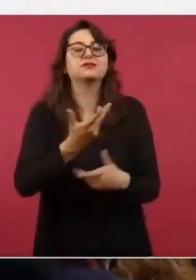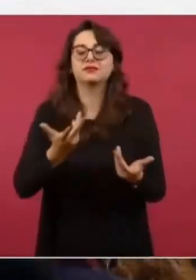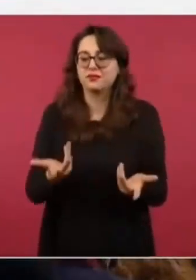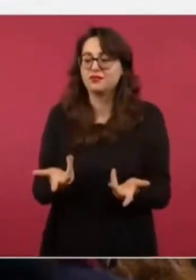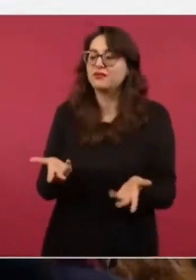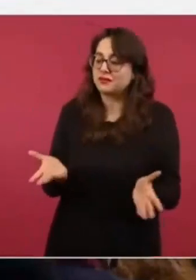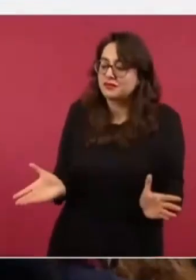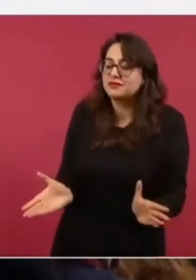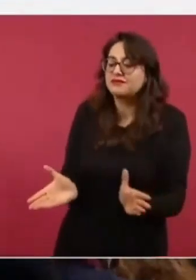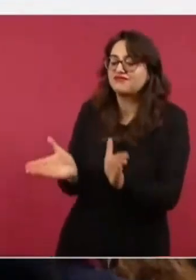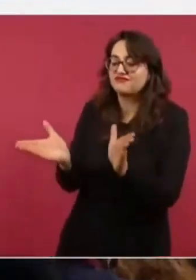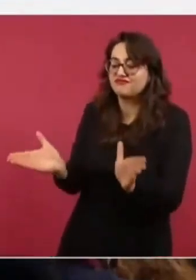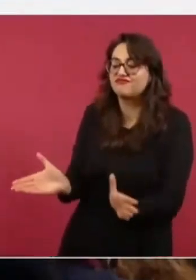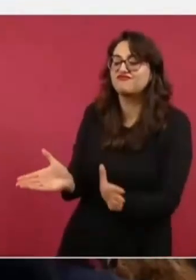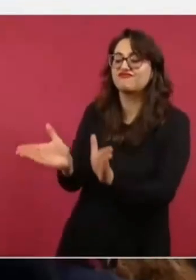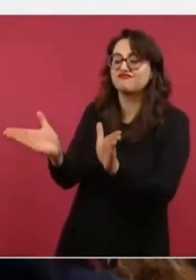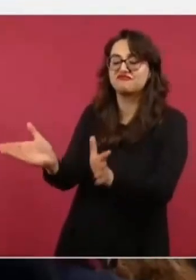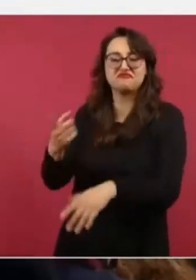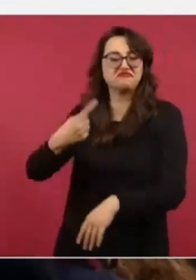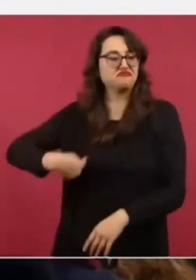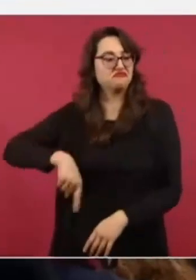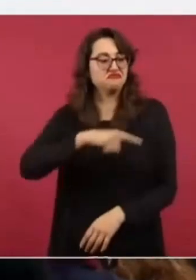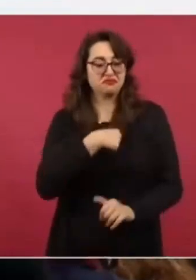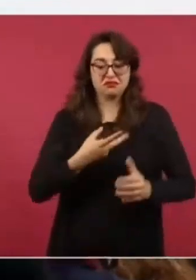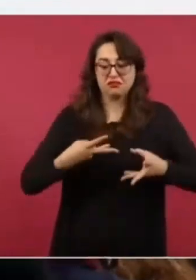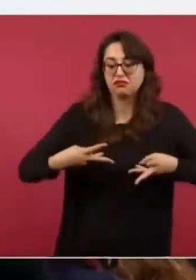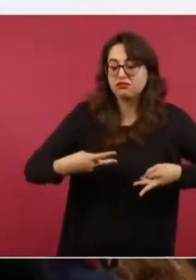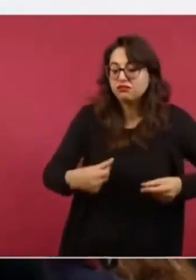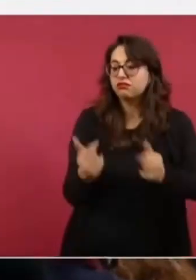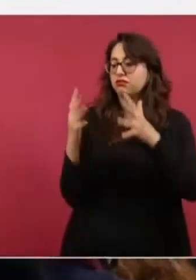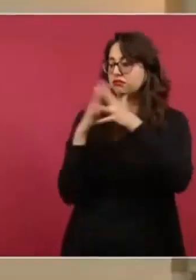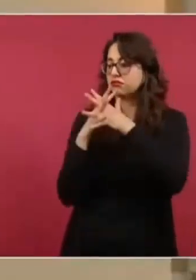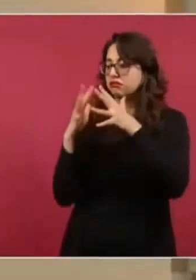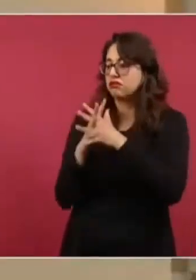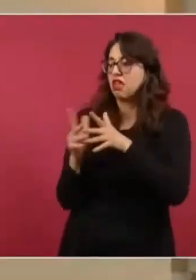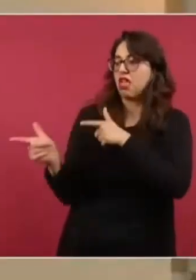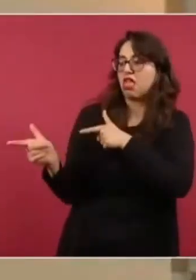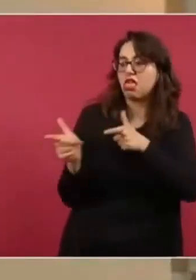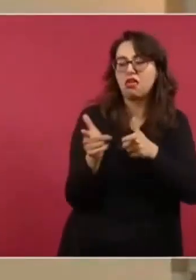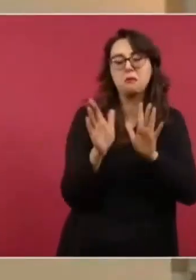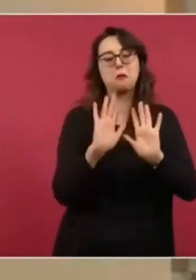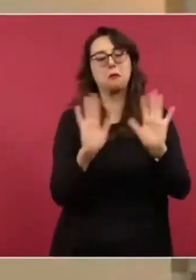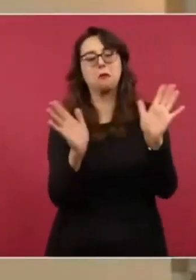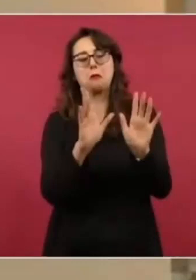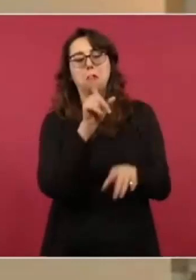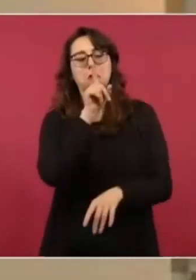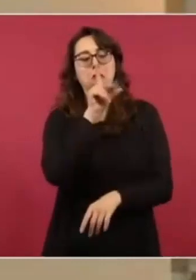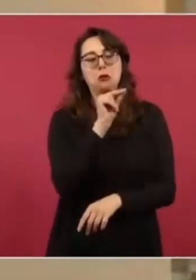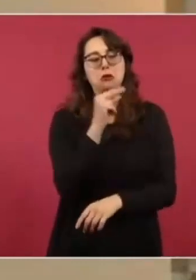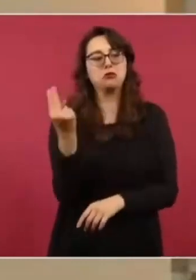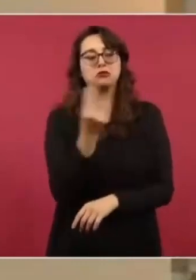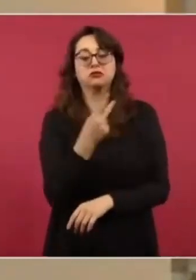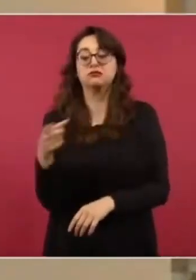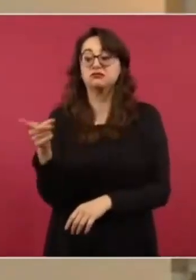que lo que nosotros mismos podríamos haberlo hecho.